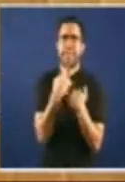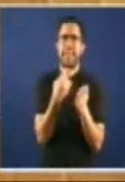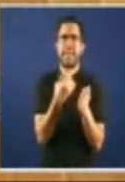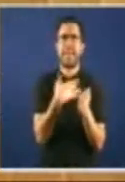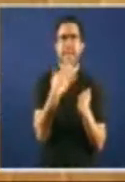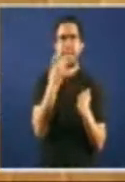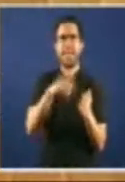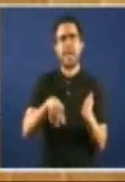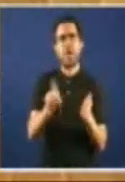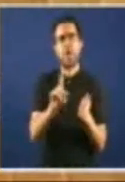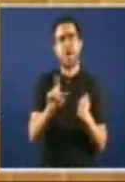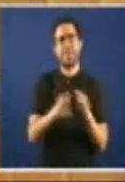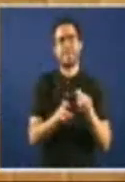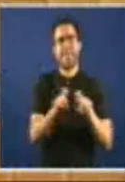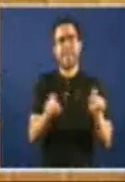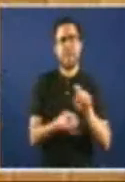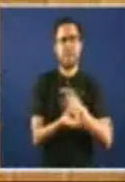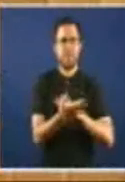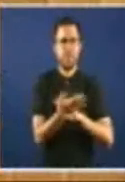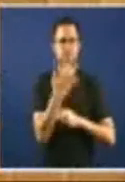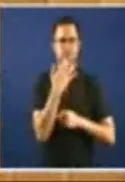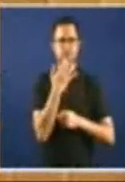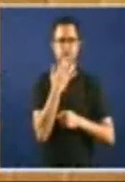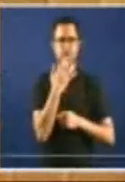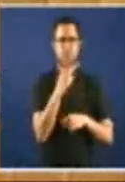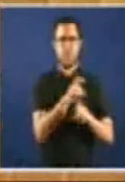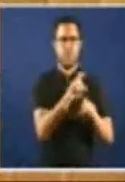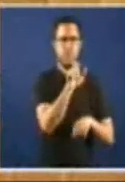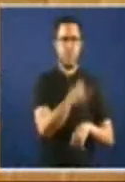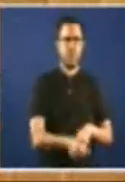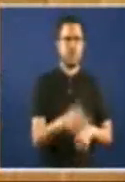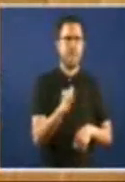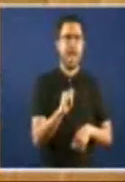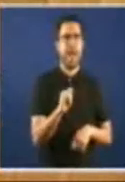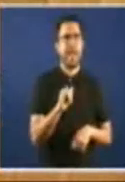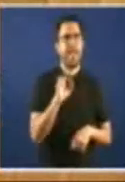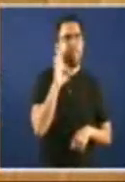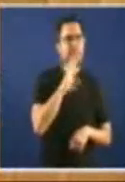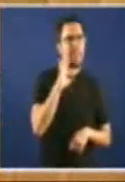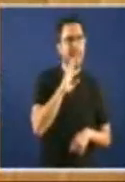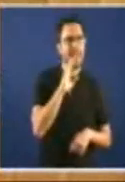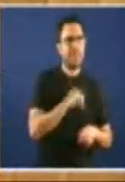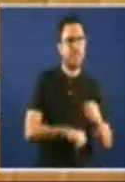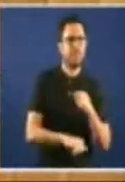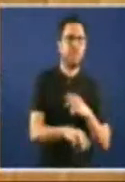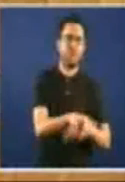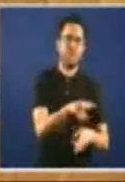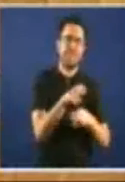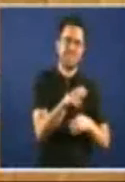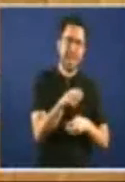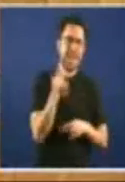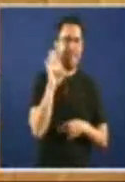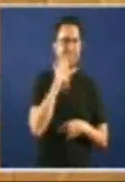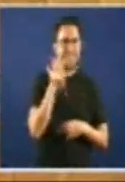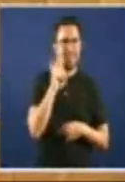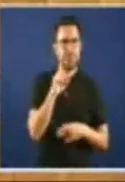emprendedor Non se considera emprendedor Aqueles que teñan delitos Fiscais Delitos contra a facenda pública Contra a seguridade